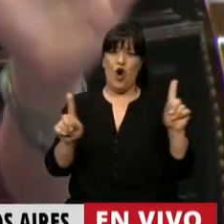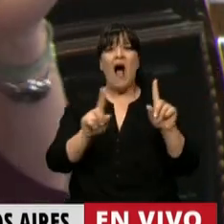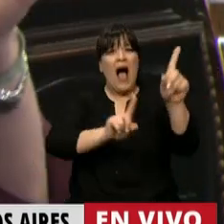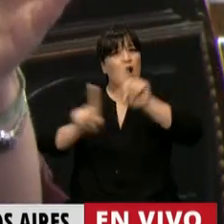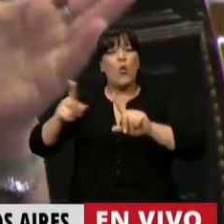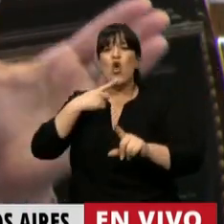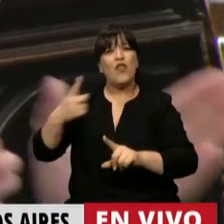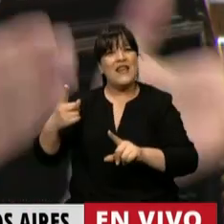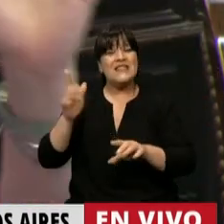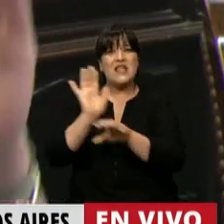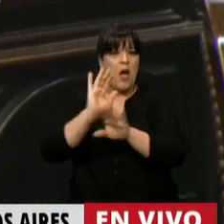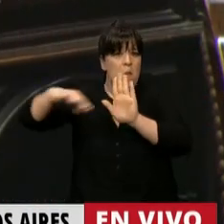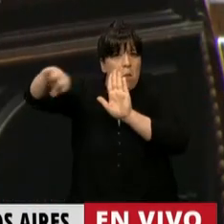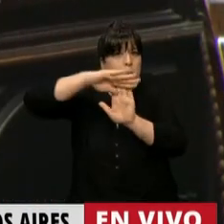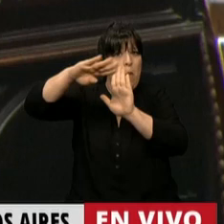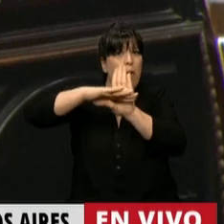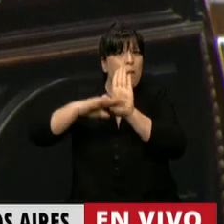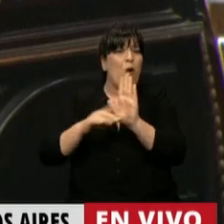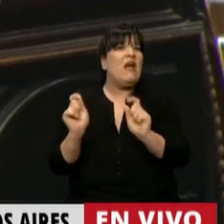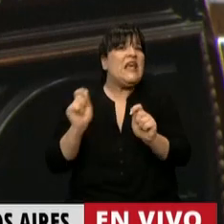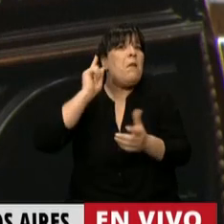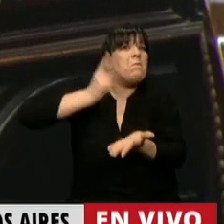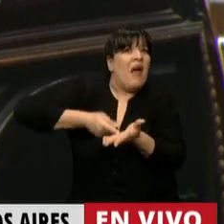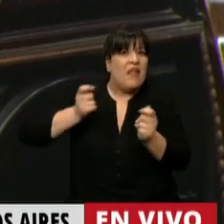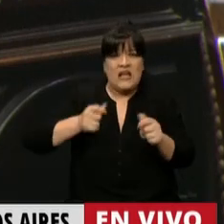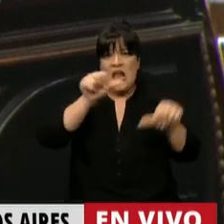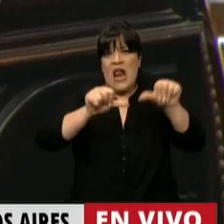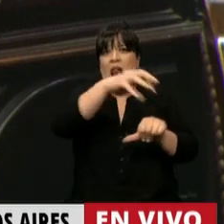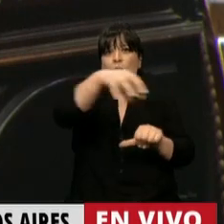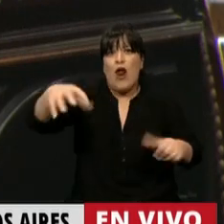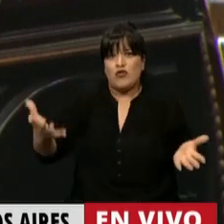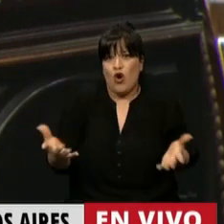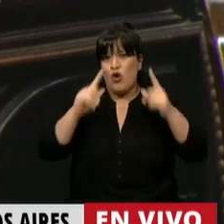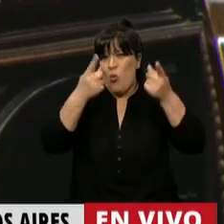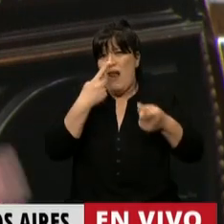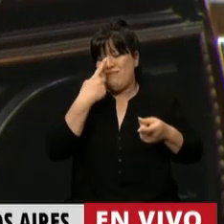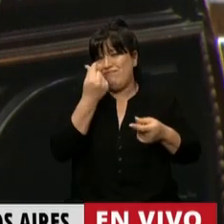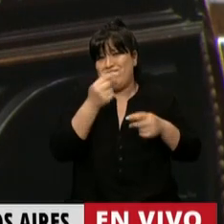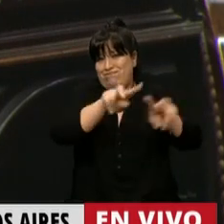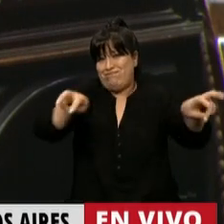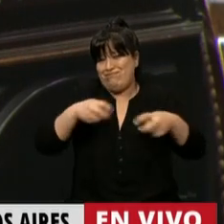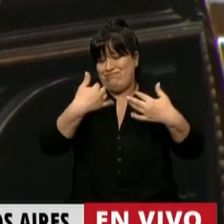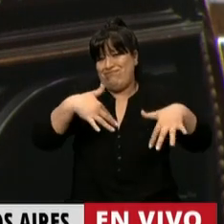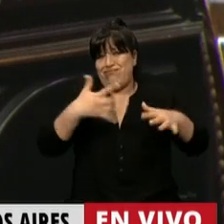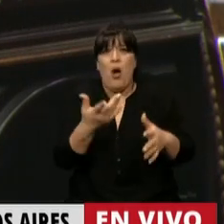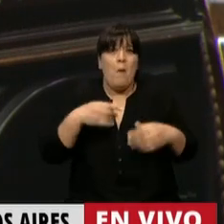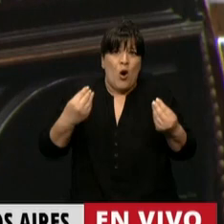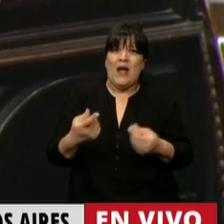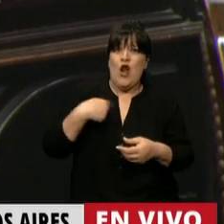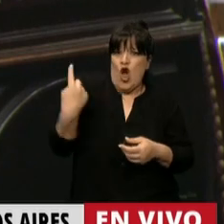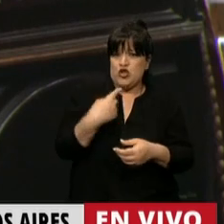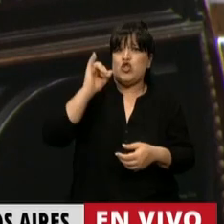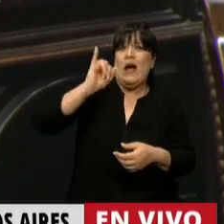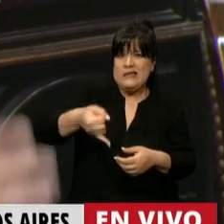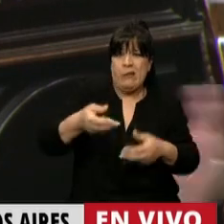dicho, son los condicionamientos condicionamientos de los laboratorios. Si ellos van a ser igual un negocio fenomenal, ¿por qué tenemos que aceptar los condicionamientos?